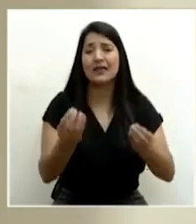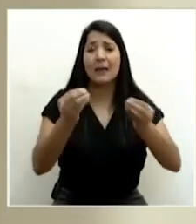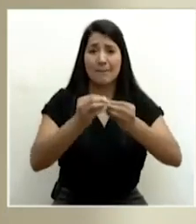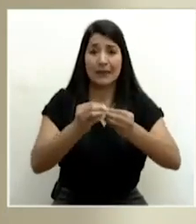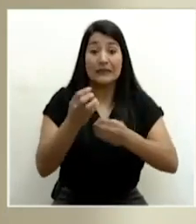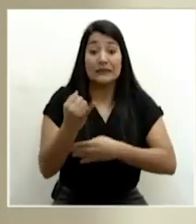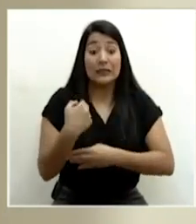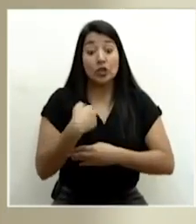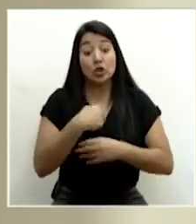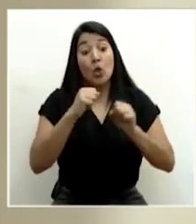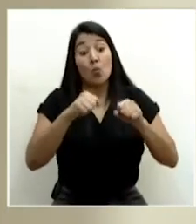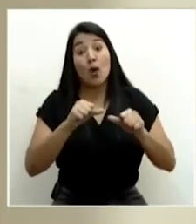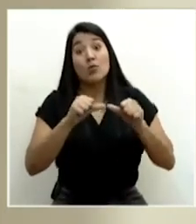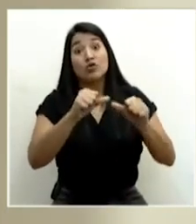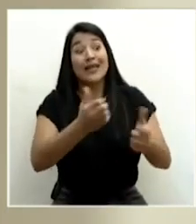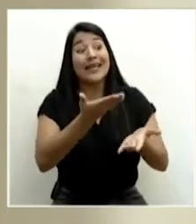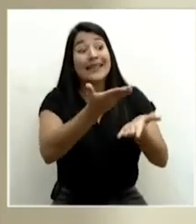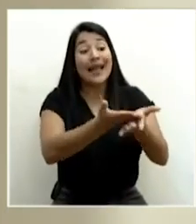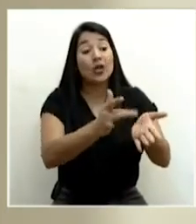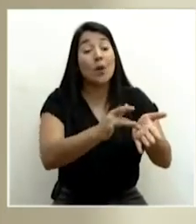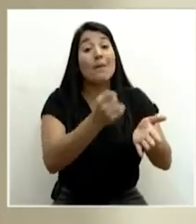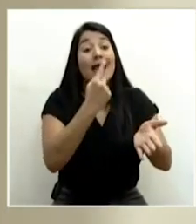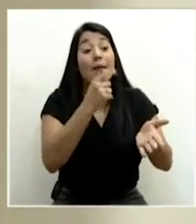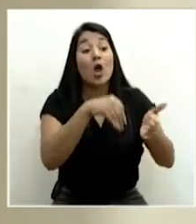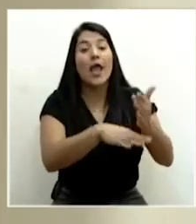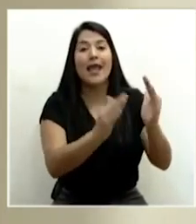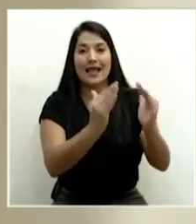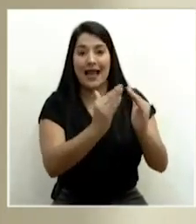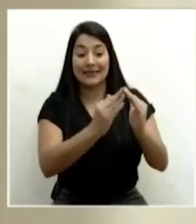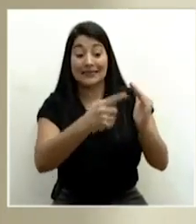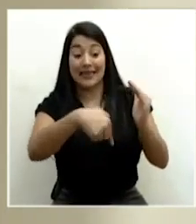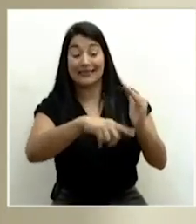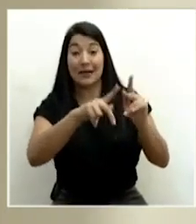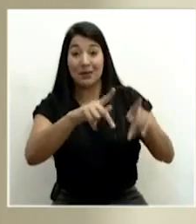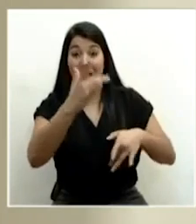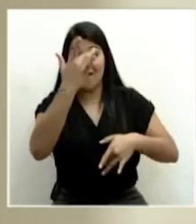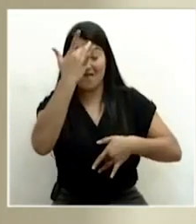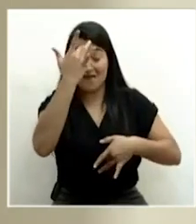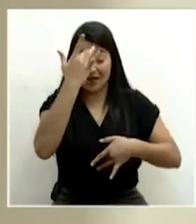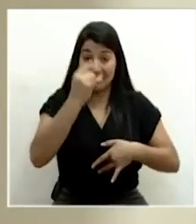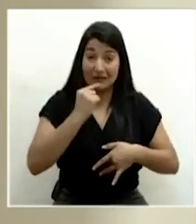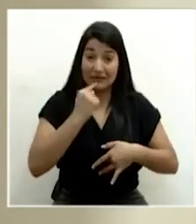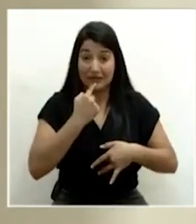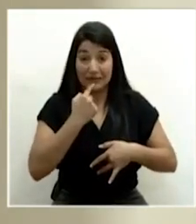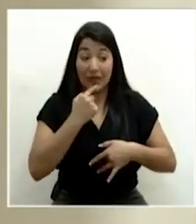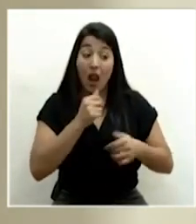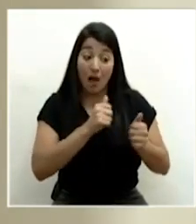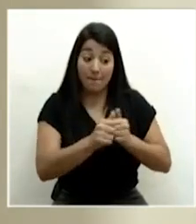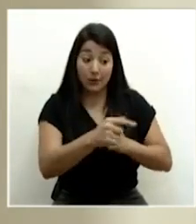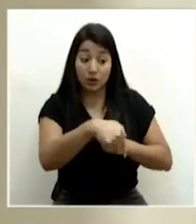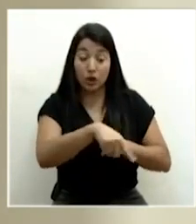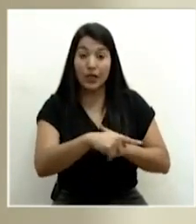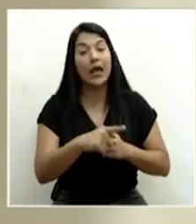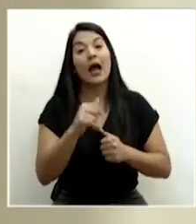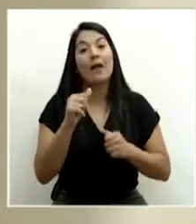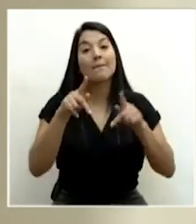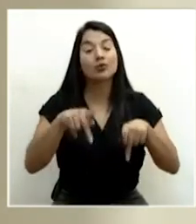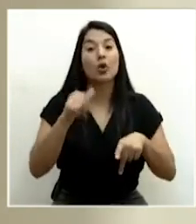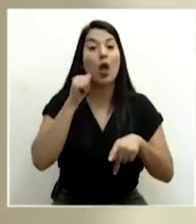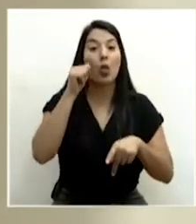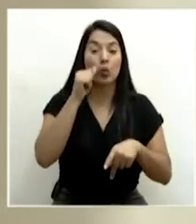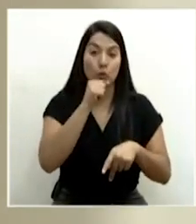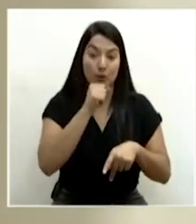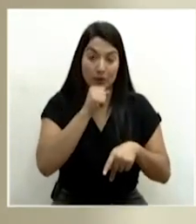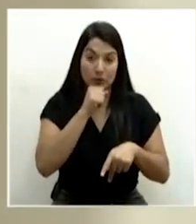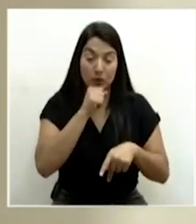los medicamentos a domicilio de las personas crónicas y muchos de ellos son adultos mayores, en más, la